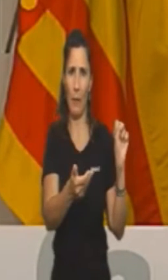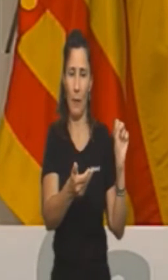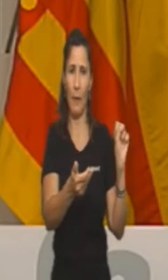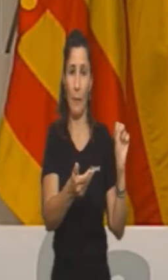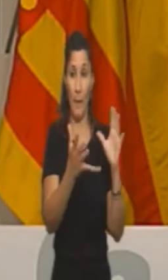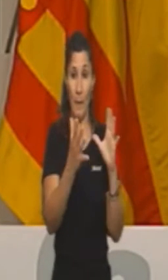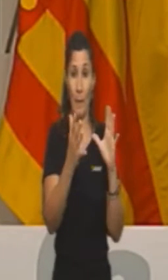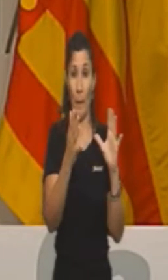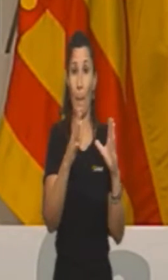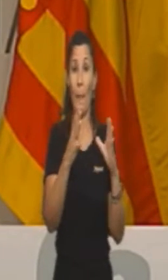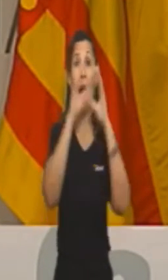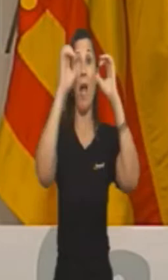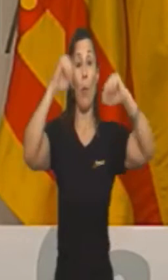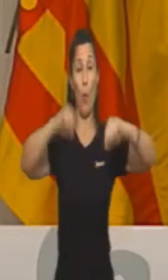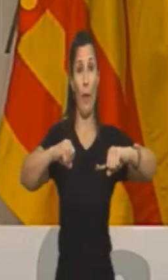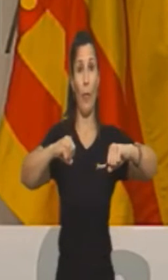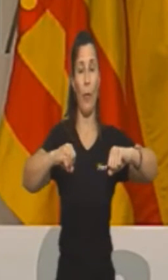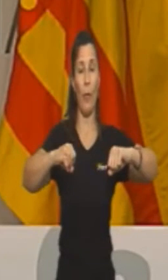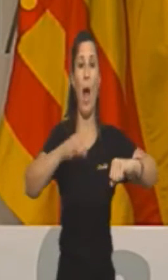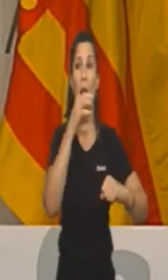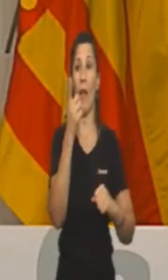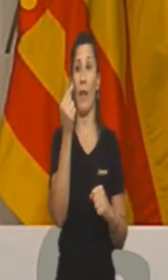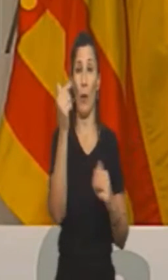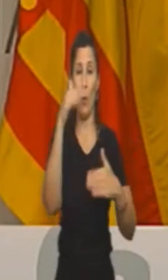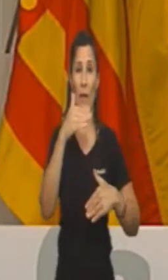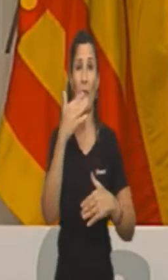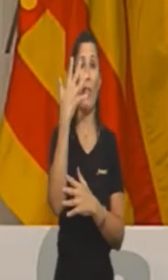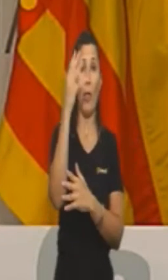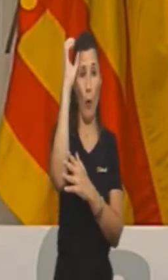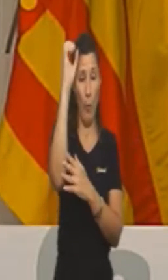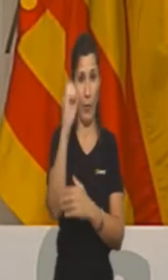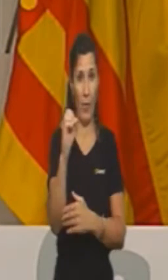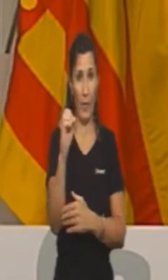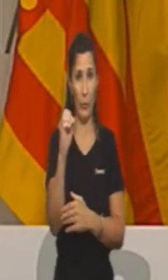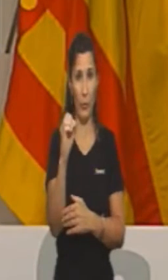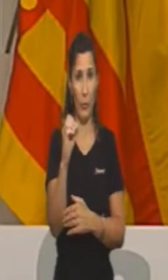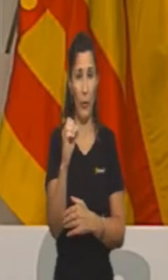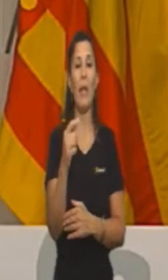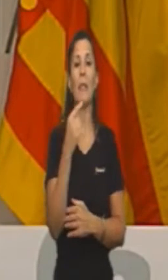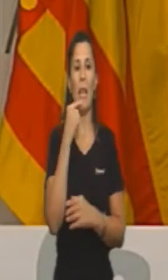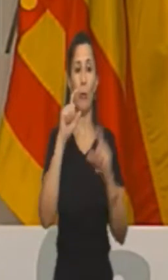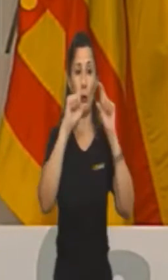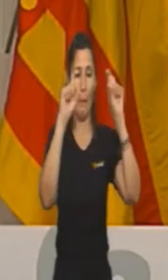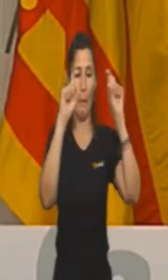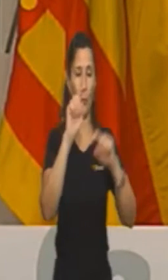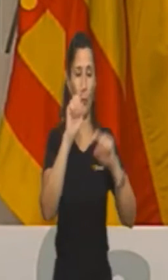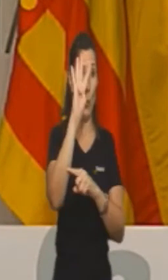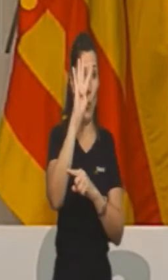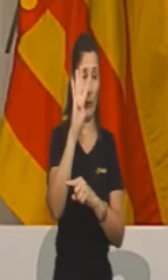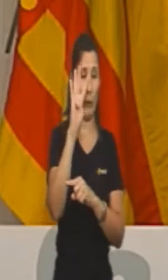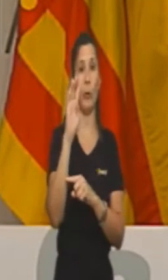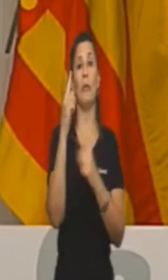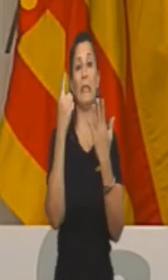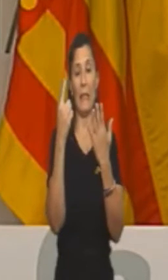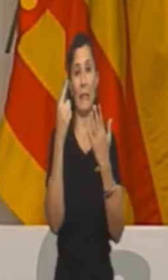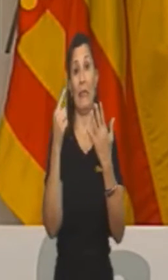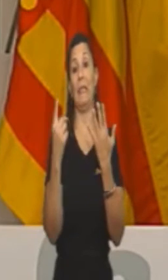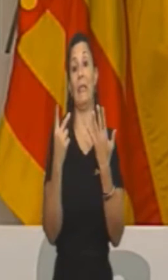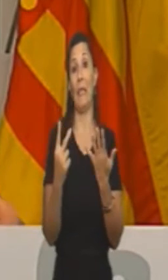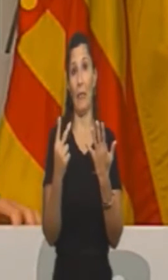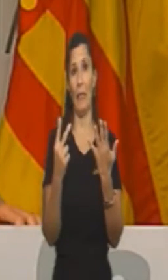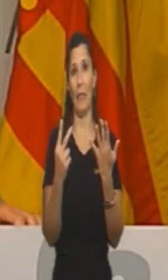El acuerdo declara la no disponibilidad del 5% de los créditos de capítulos 4, 6 y 7,